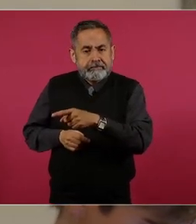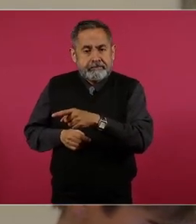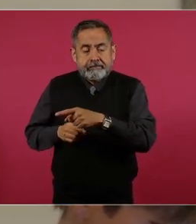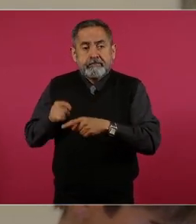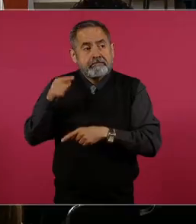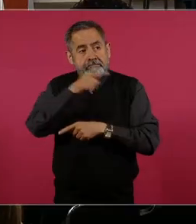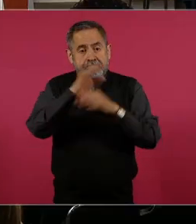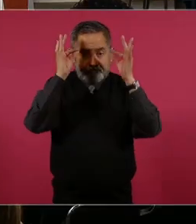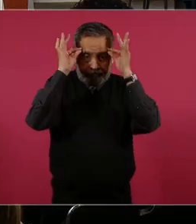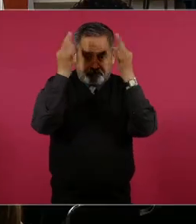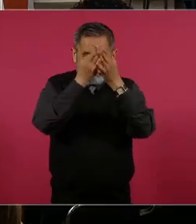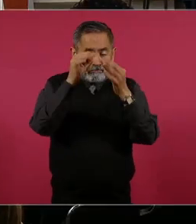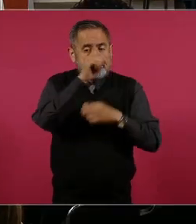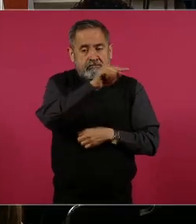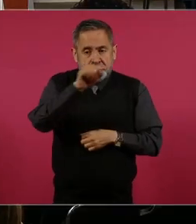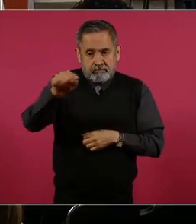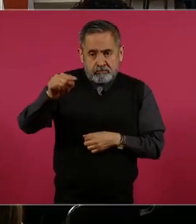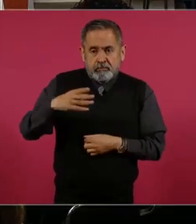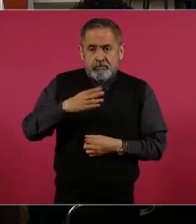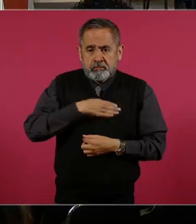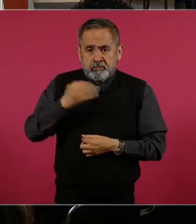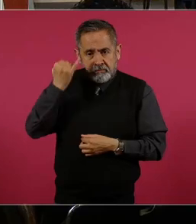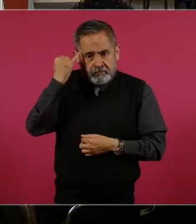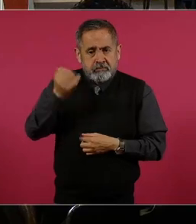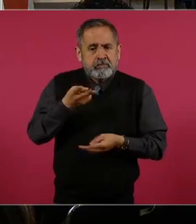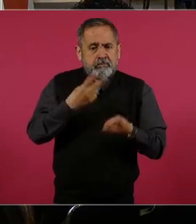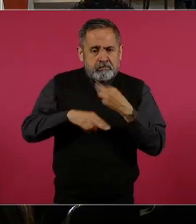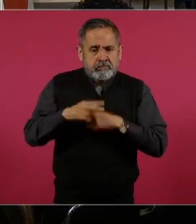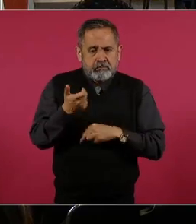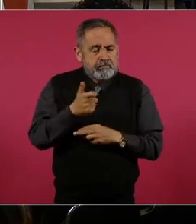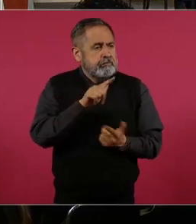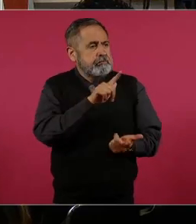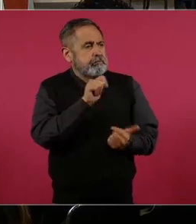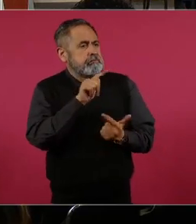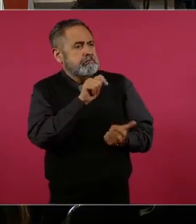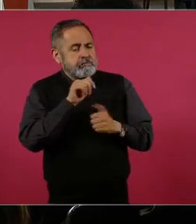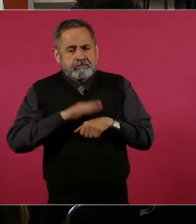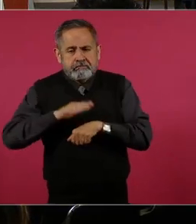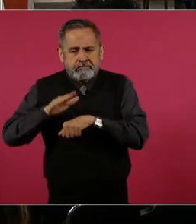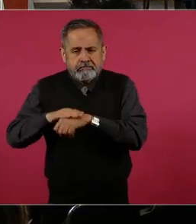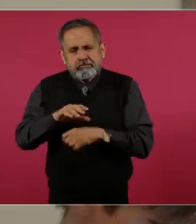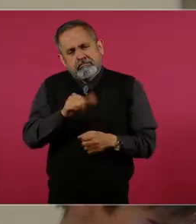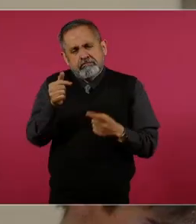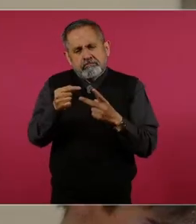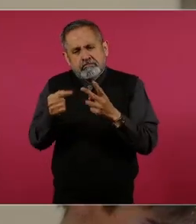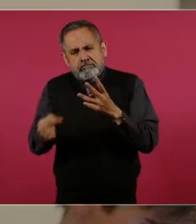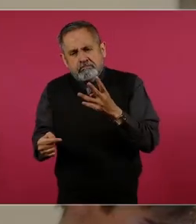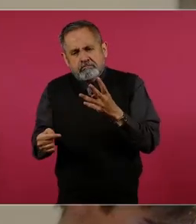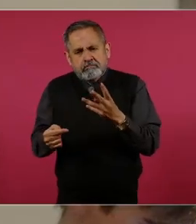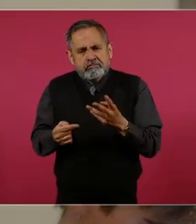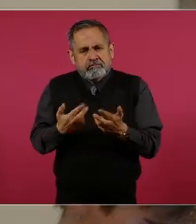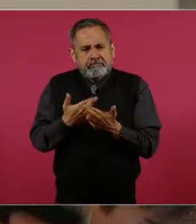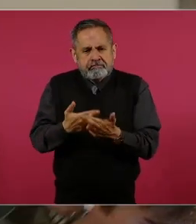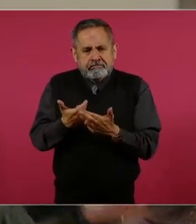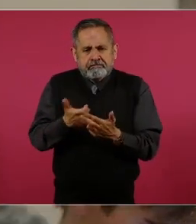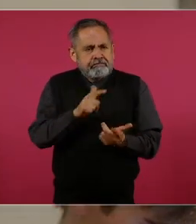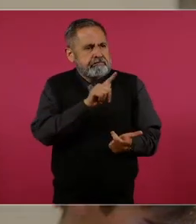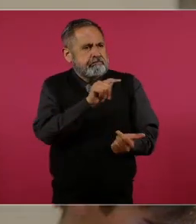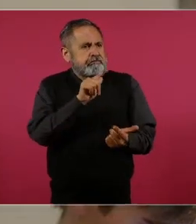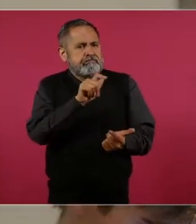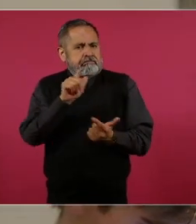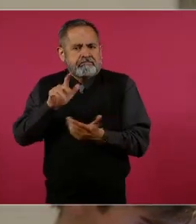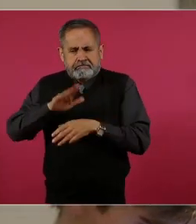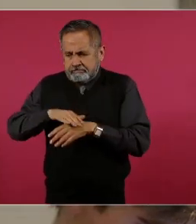aduanas eran una buena fuente de financiación, pero ¿cuáles otras podrían ser para